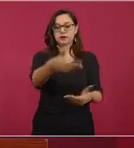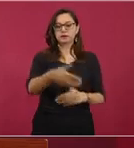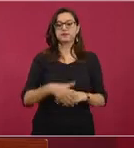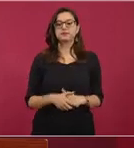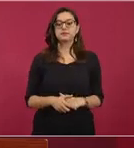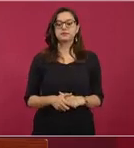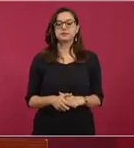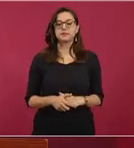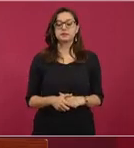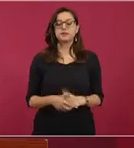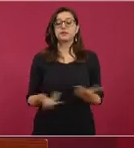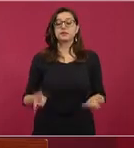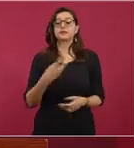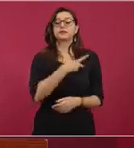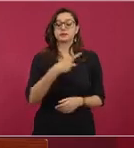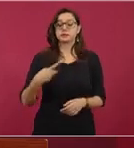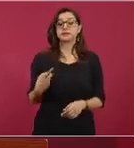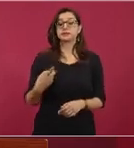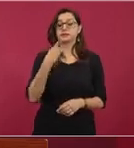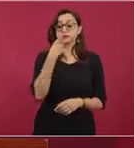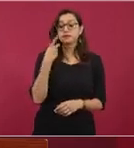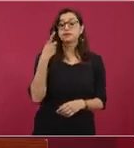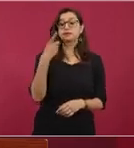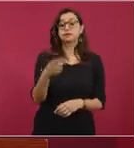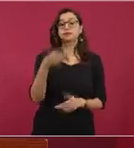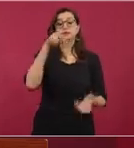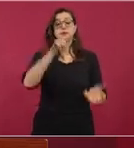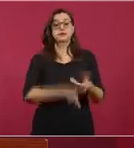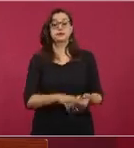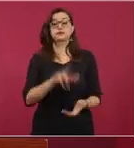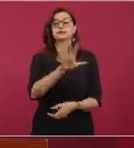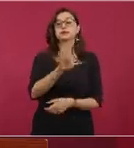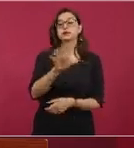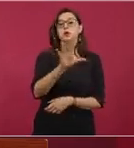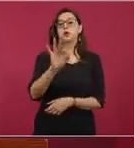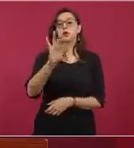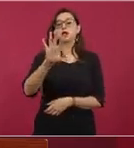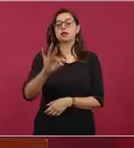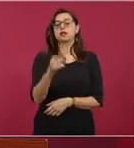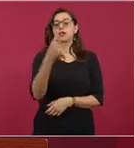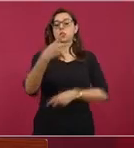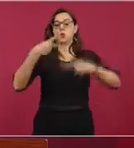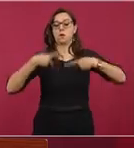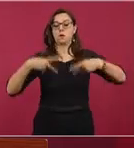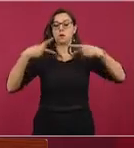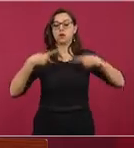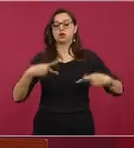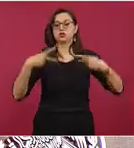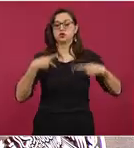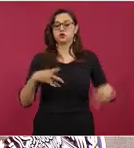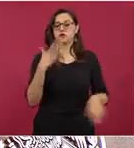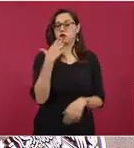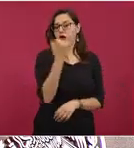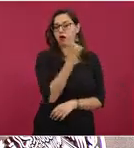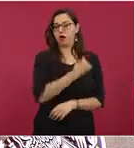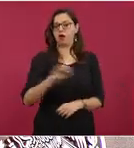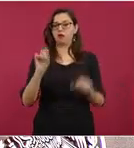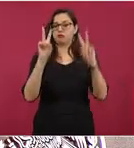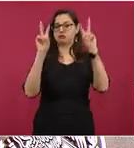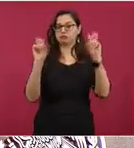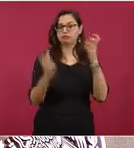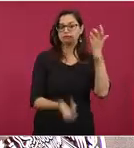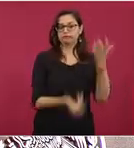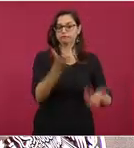que 541 brigadistas, técnicos y también gente especializada,